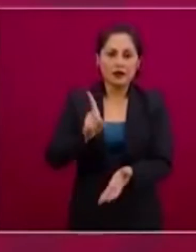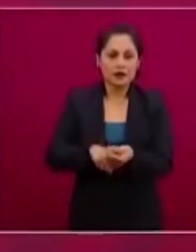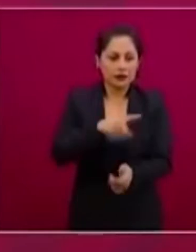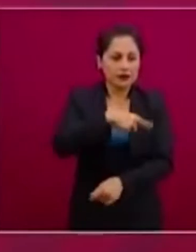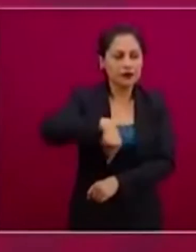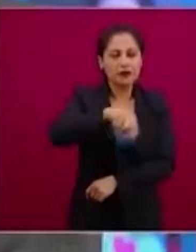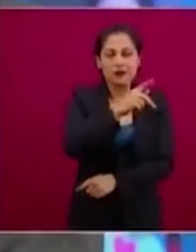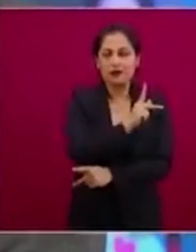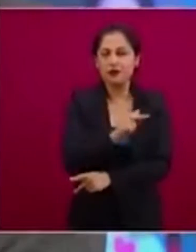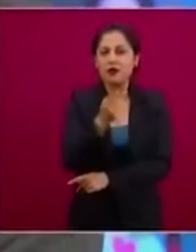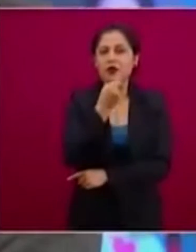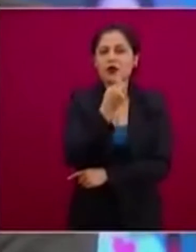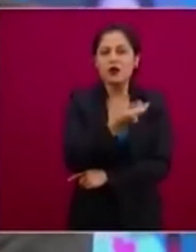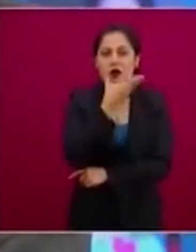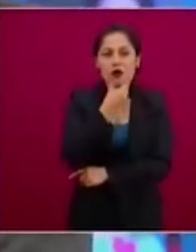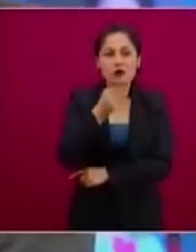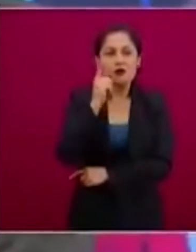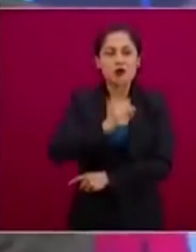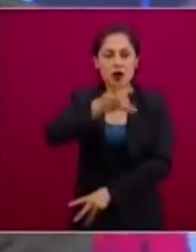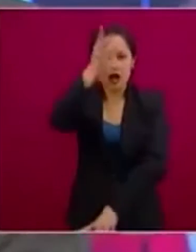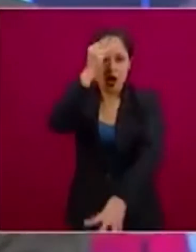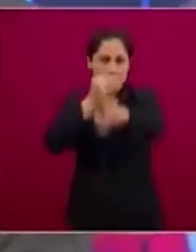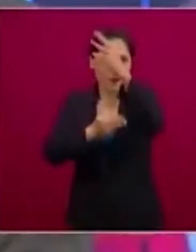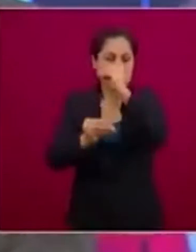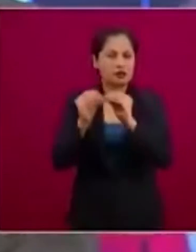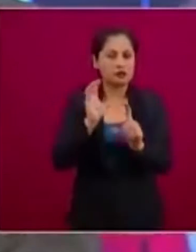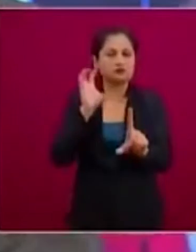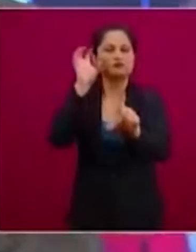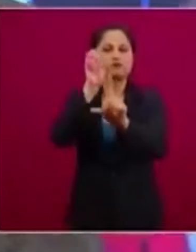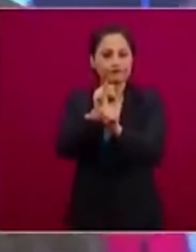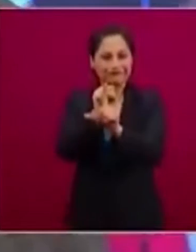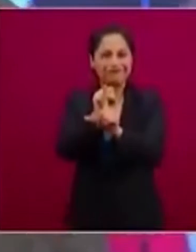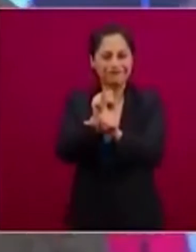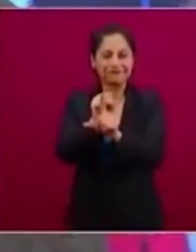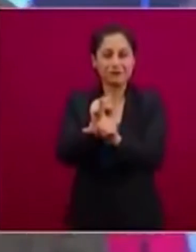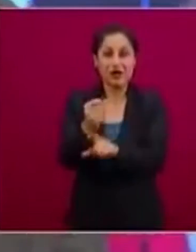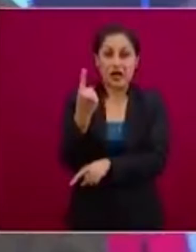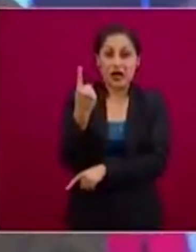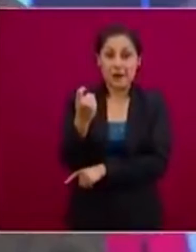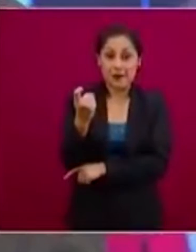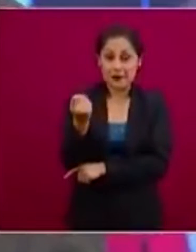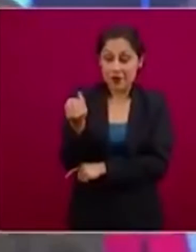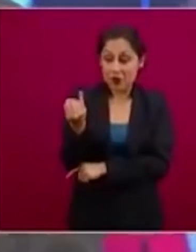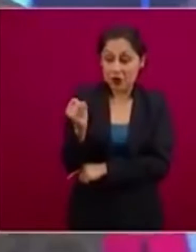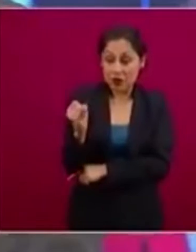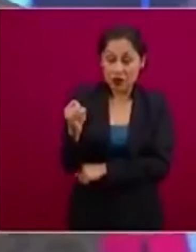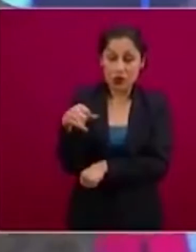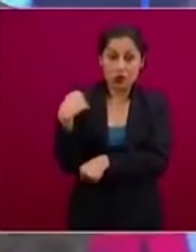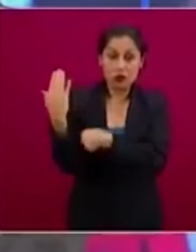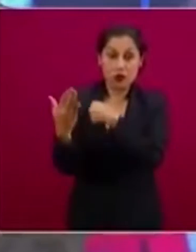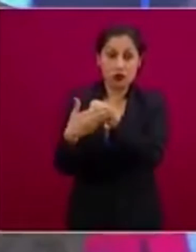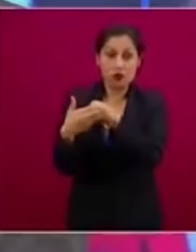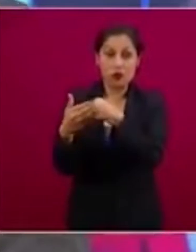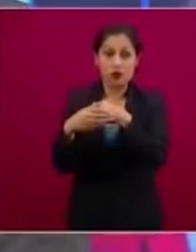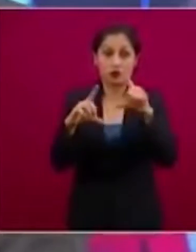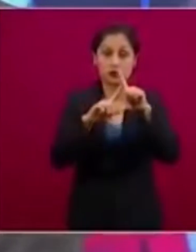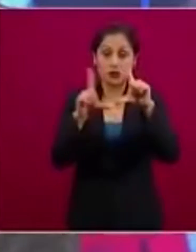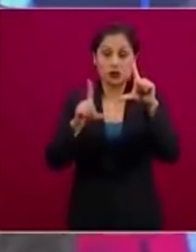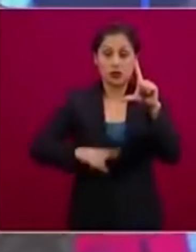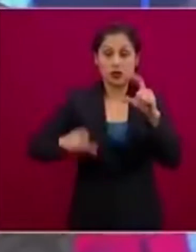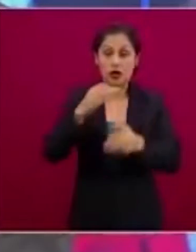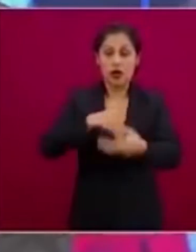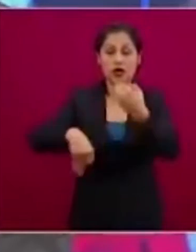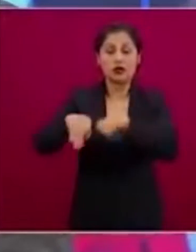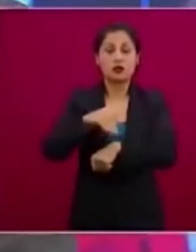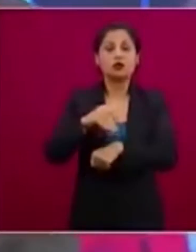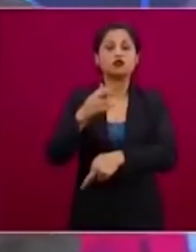El secretario de Educación Pública, Esteban Moctezuma, anunció este martes el regreso a clases será a nivel nacional a partir del 1 de junio, mientras que el final